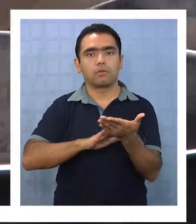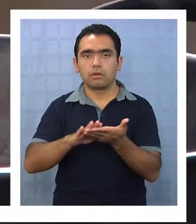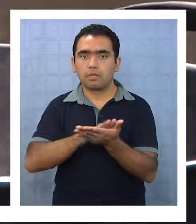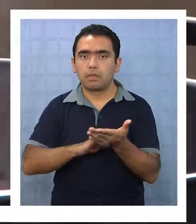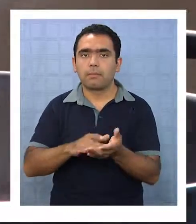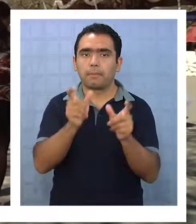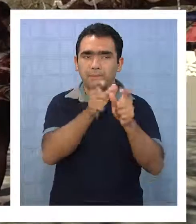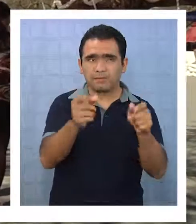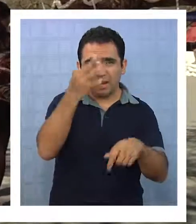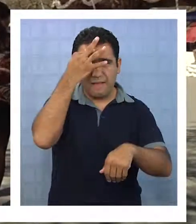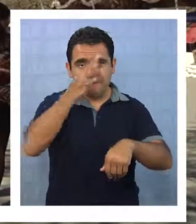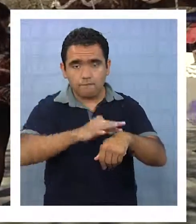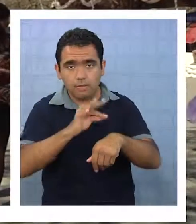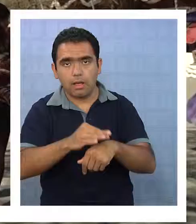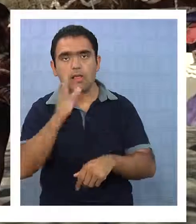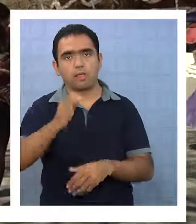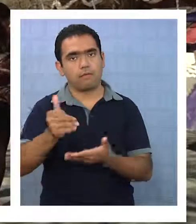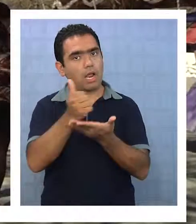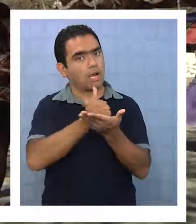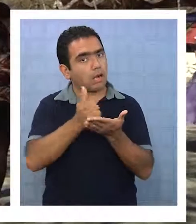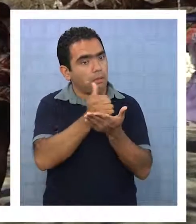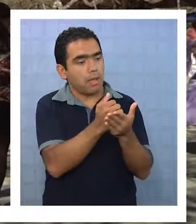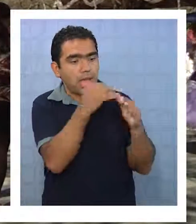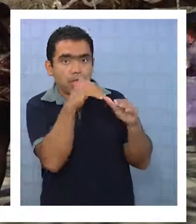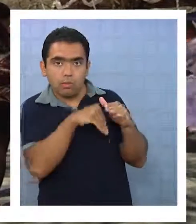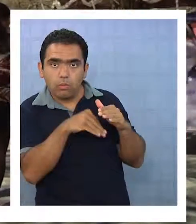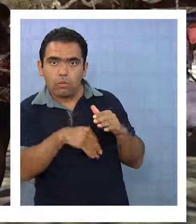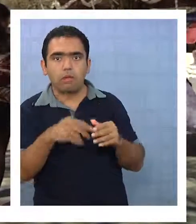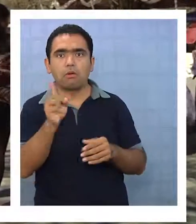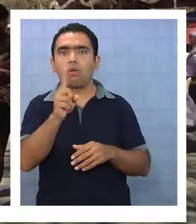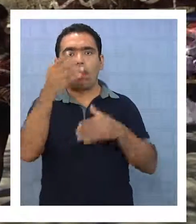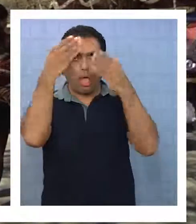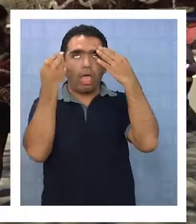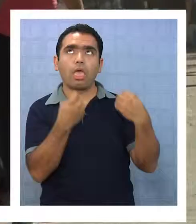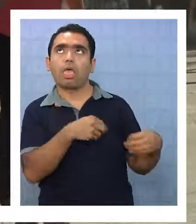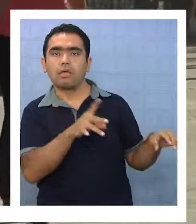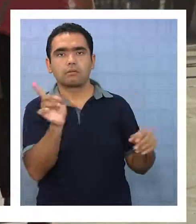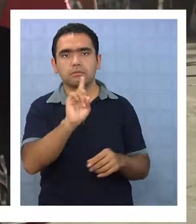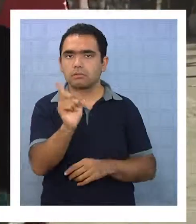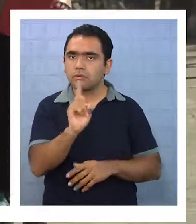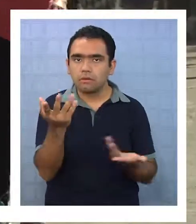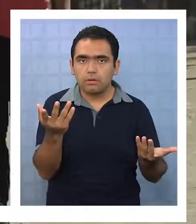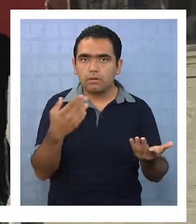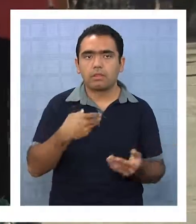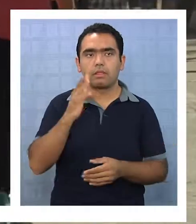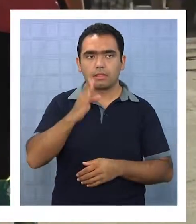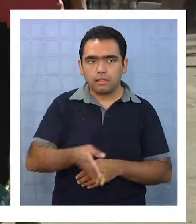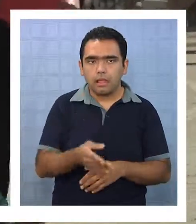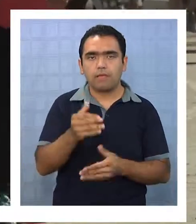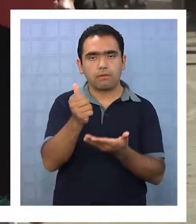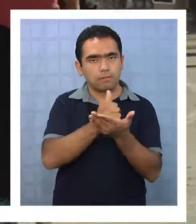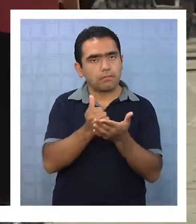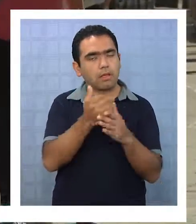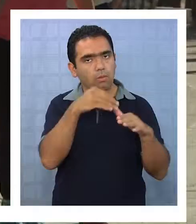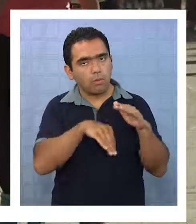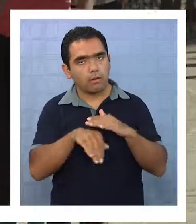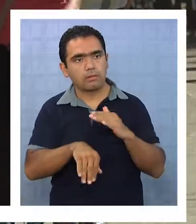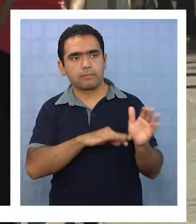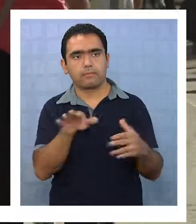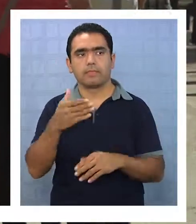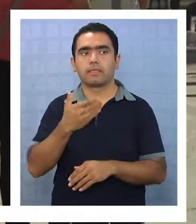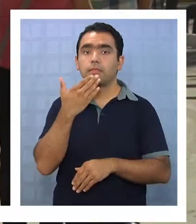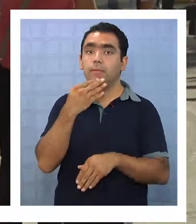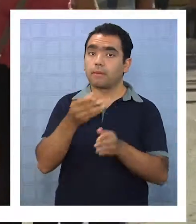enfermos crónicos, que lleven sus medicamentos, que no se vayan a olvidar de eso para que no se vayan a descompensar durante esos días. La